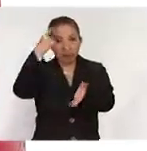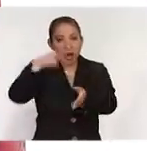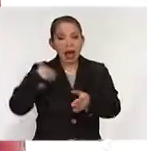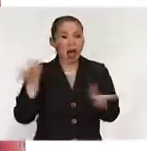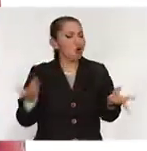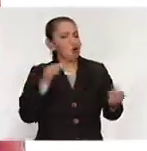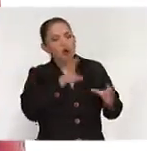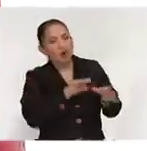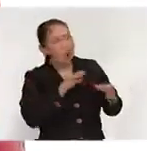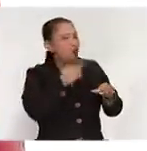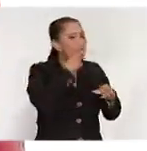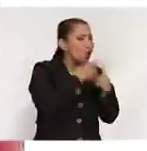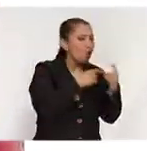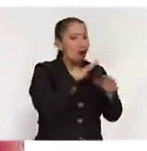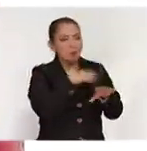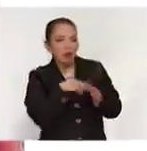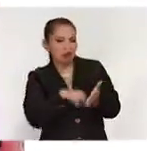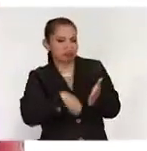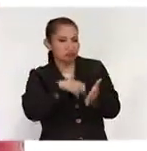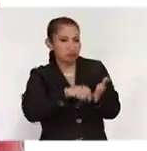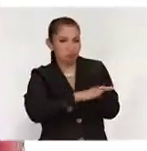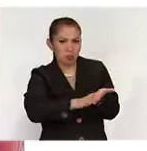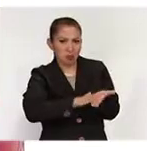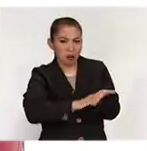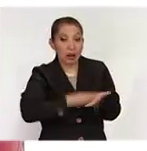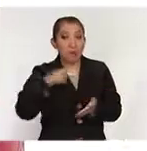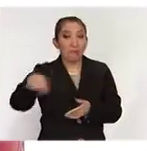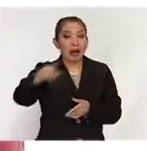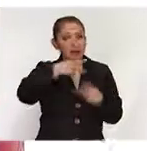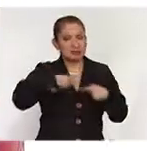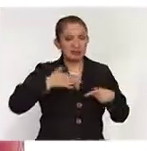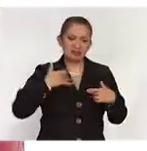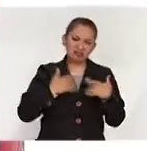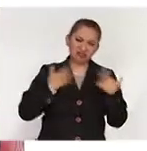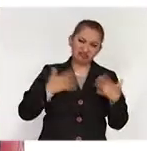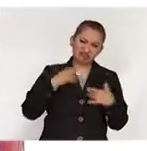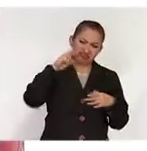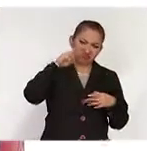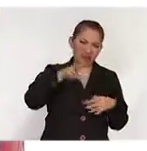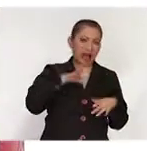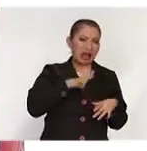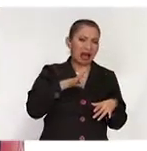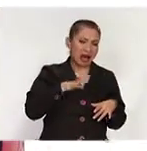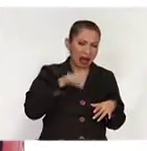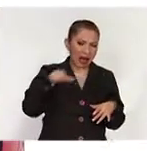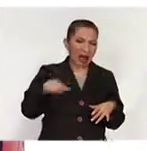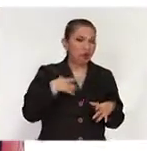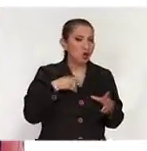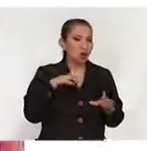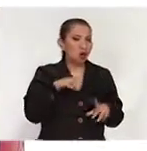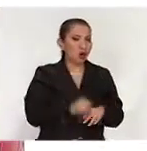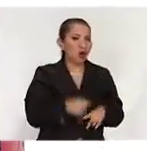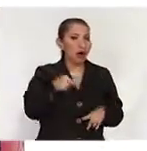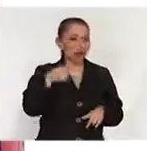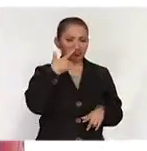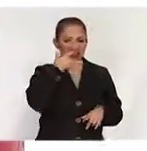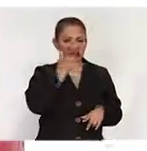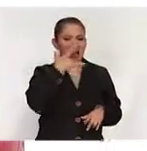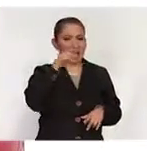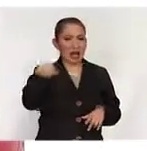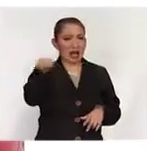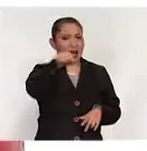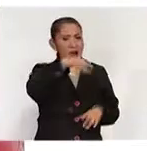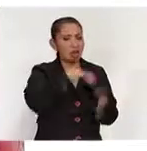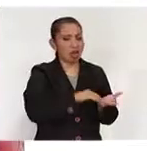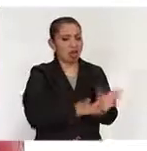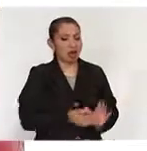contrastar contra la autoridad estas firmas de apoyo. La percepción de la ciudadanía es que pues si hubo una hubo no alcanzaron porque hubo irregularidades y hubo